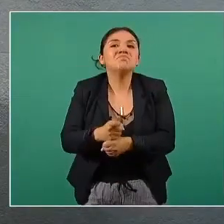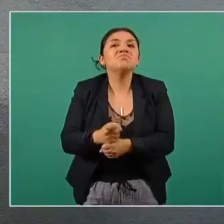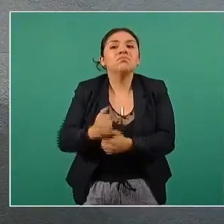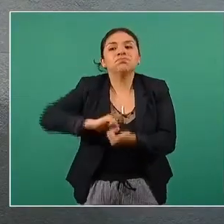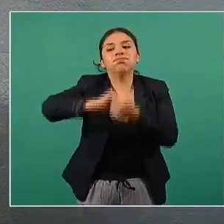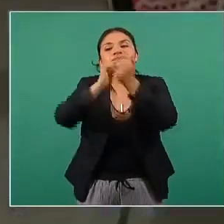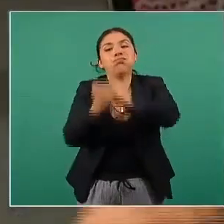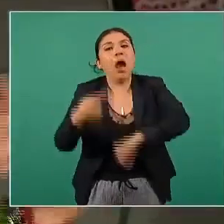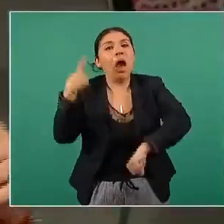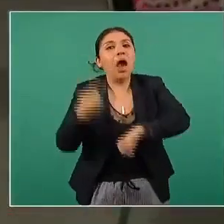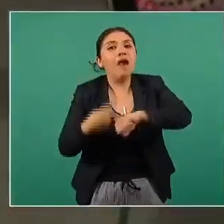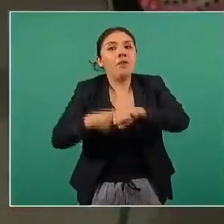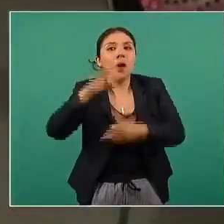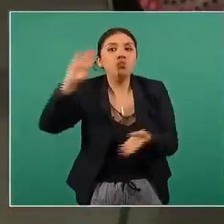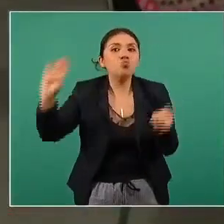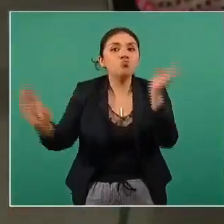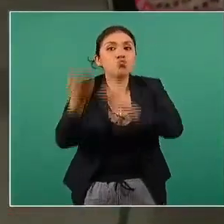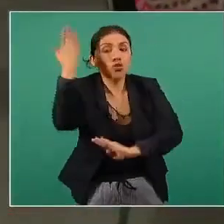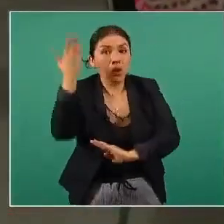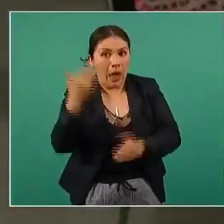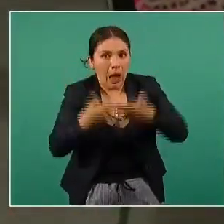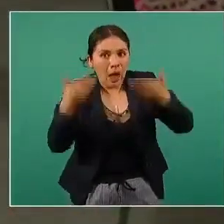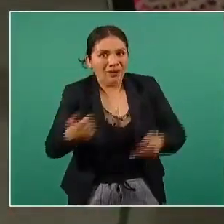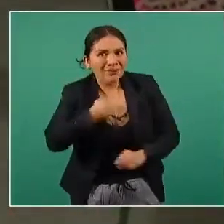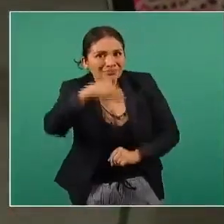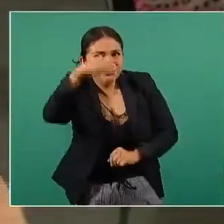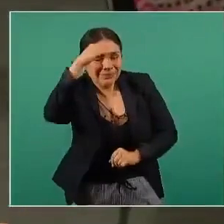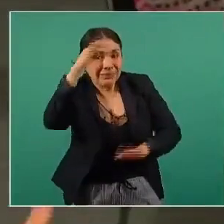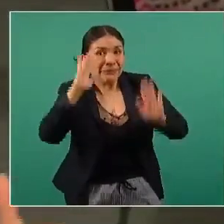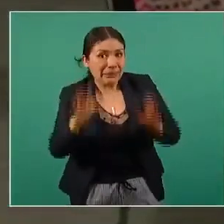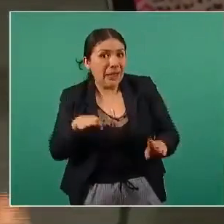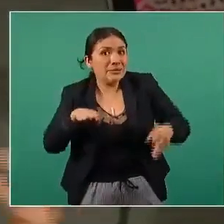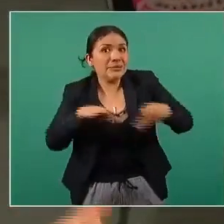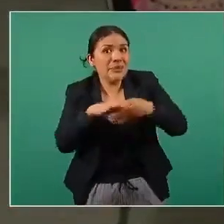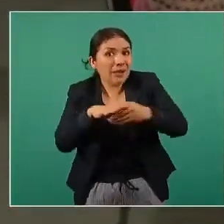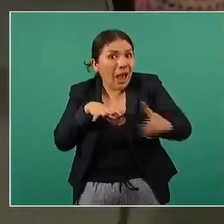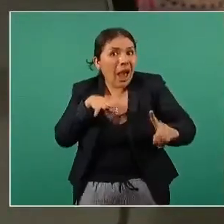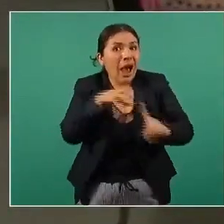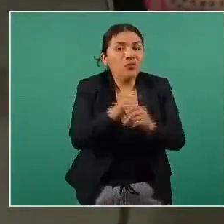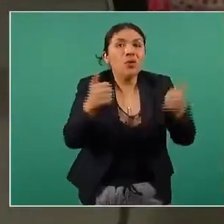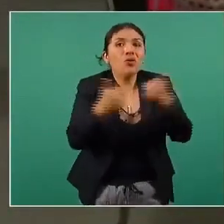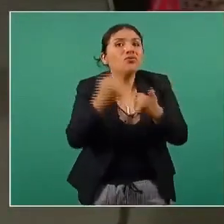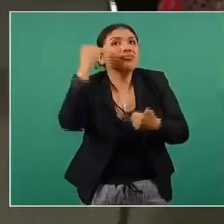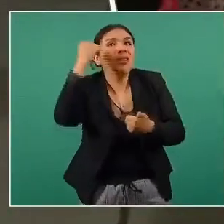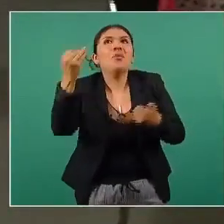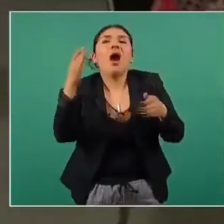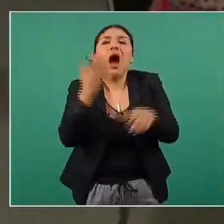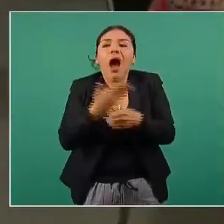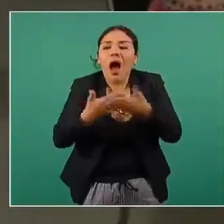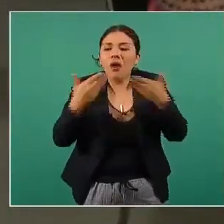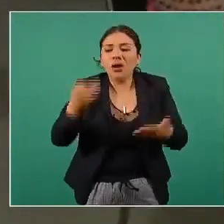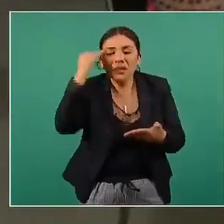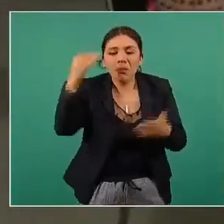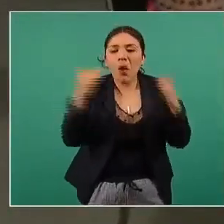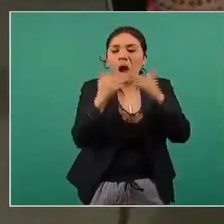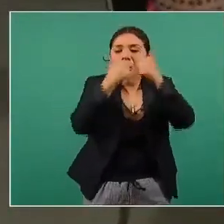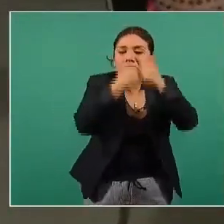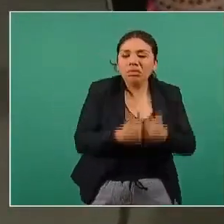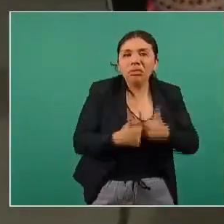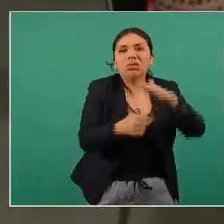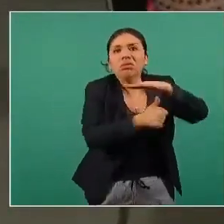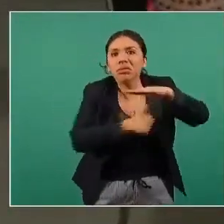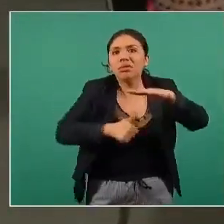enfermedad en el mundo y ahora me imagino que estamos muy cercanos a ellos con este tema del confinamiento que fue un tema pues